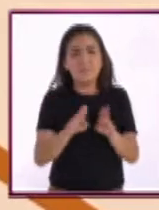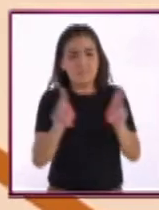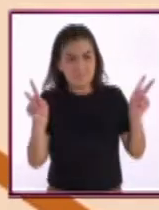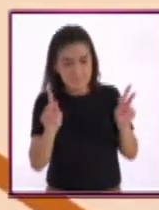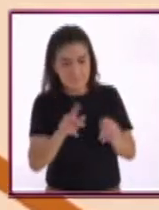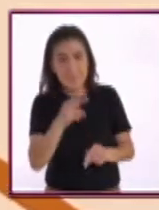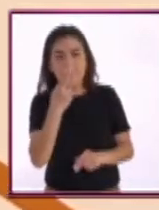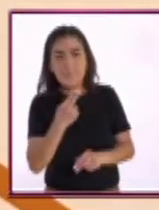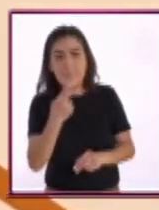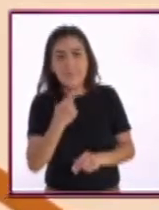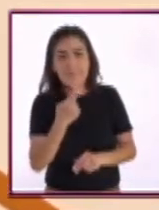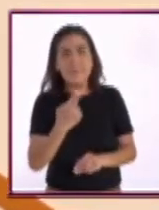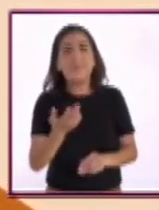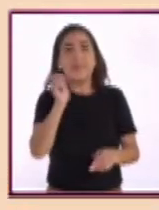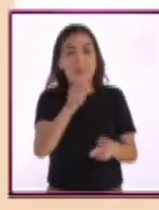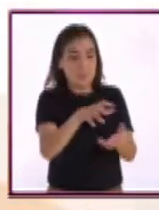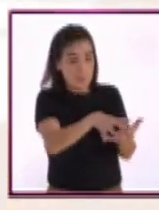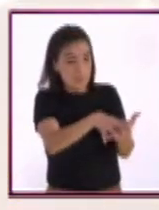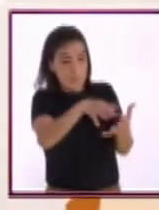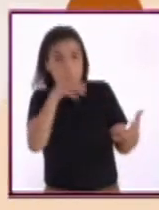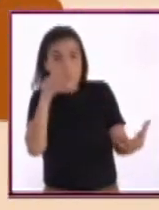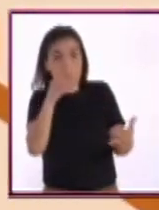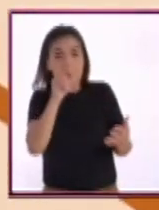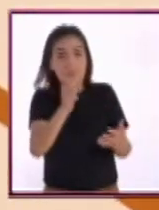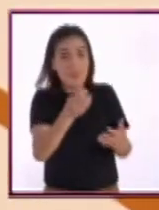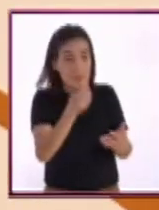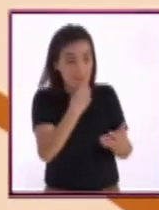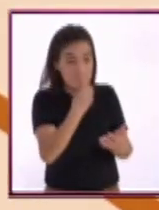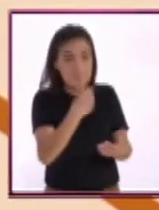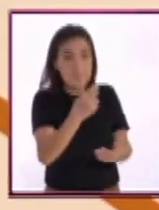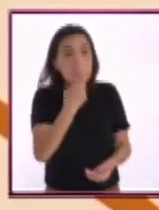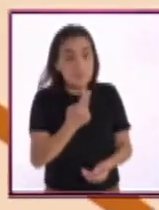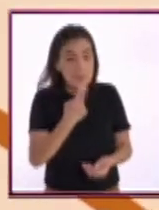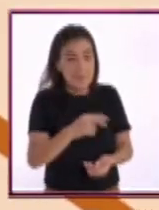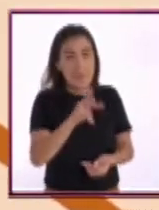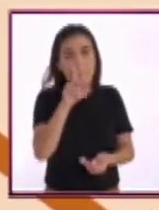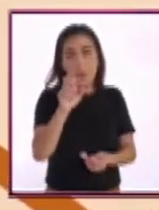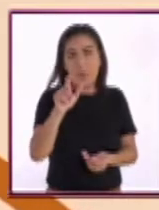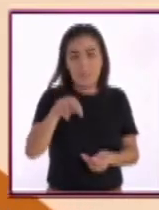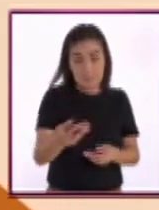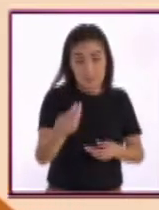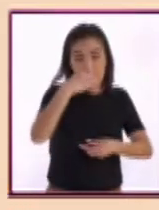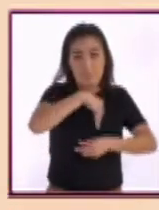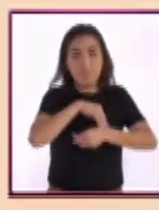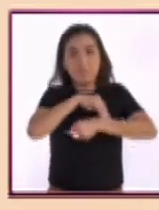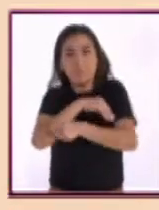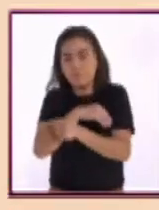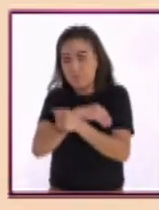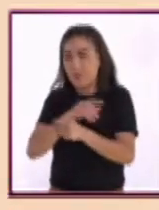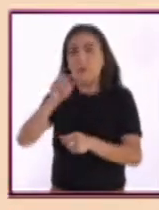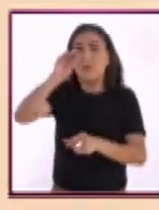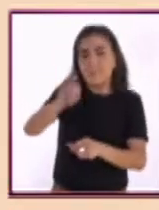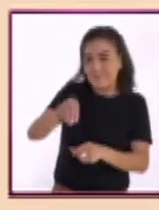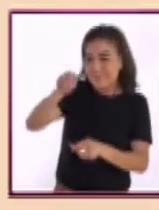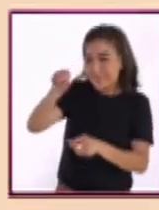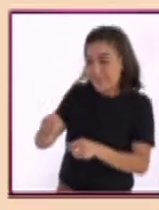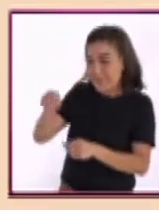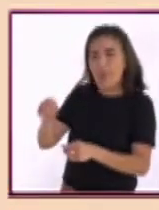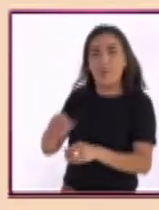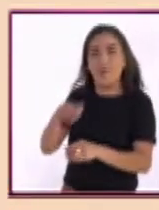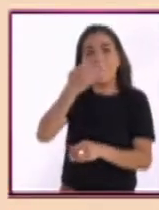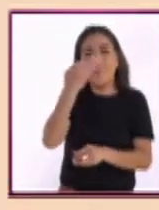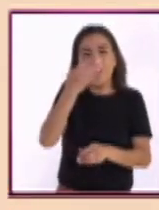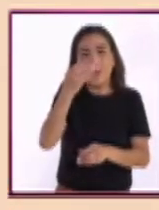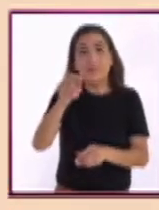¿qué es lo que hacen las abejas? Al tomar néctar de las flores, se llenan de polen y lo llevan de flor en flor,